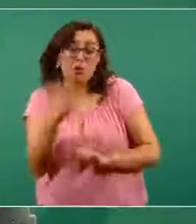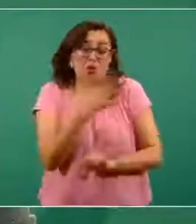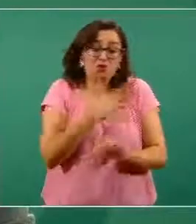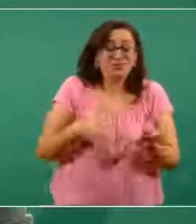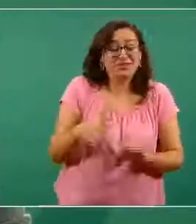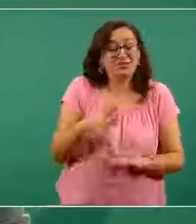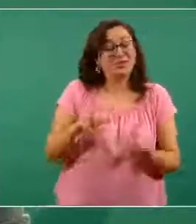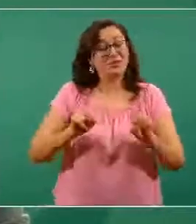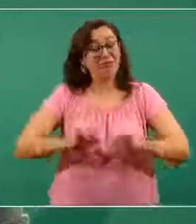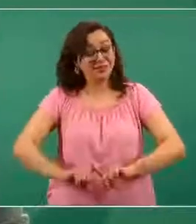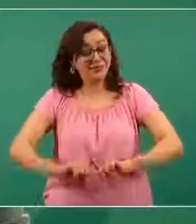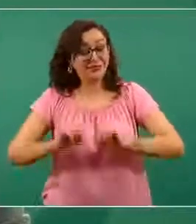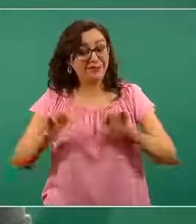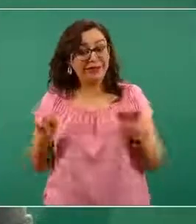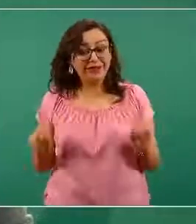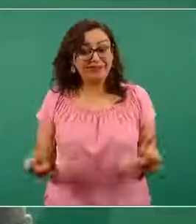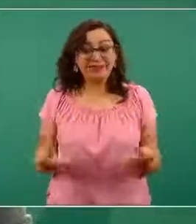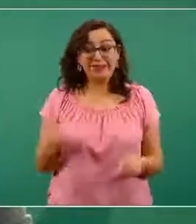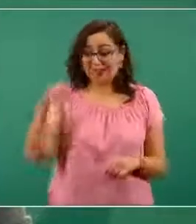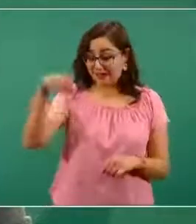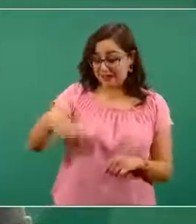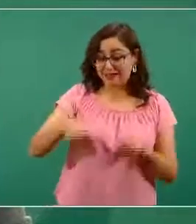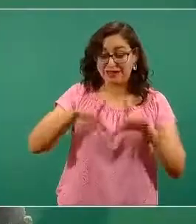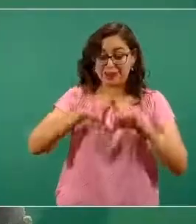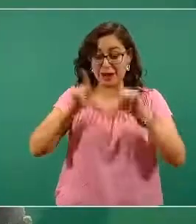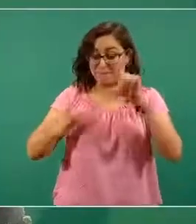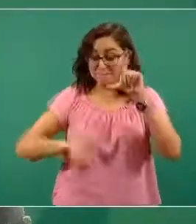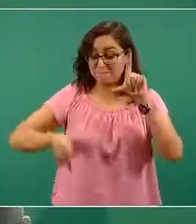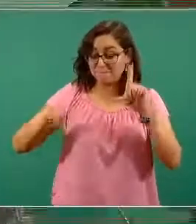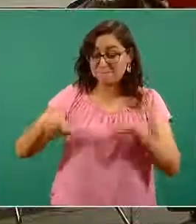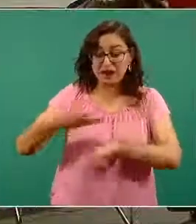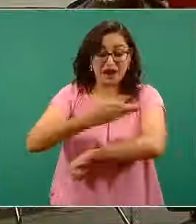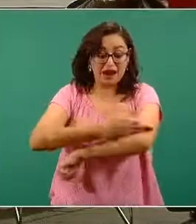Las familias en nuestro país tienden a ser